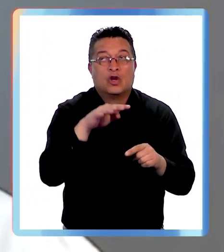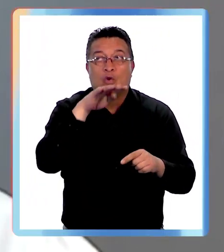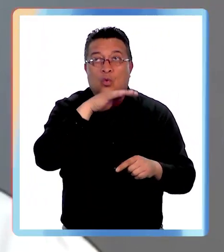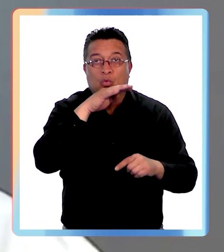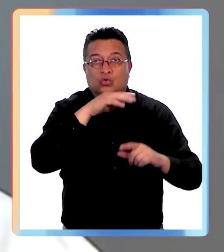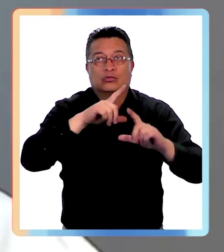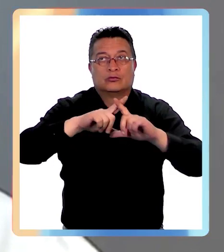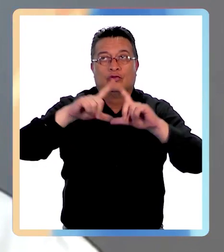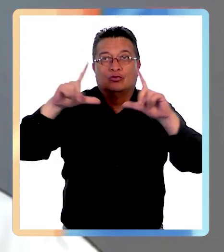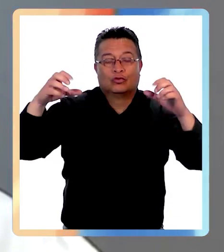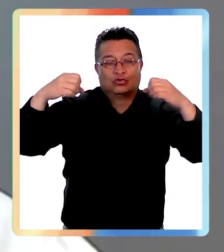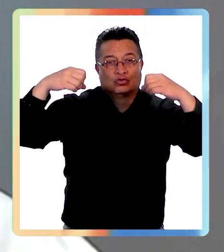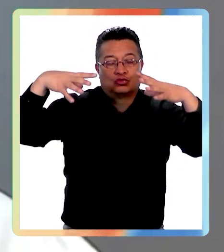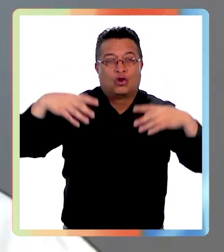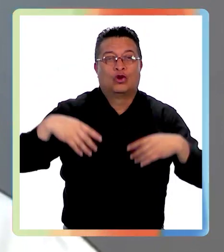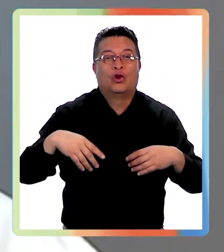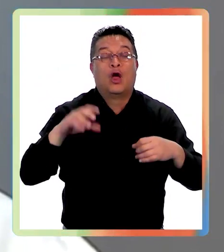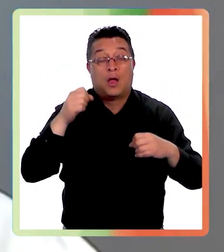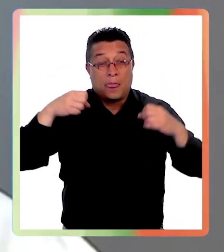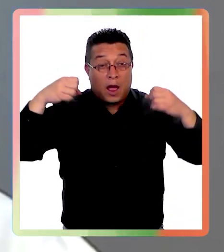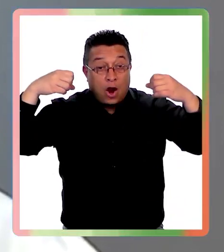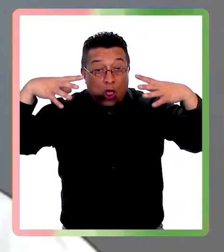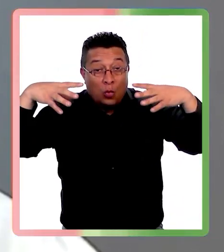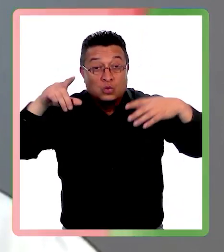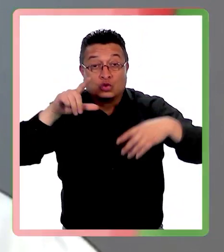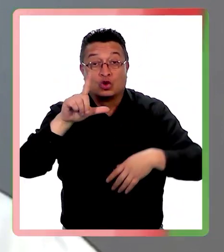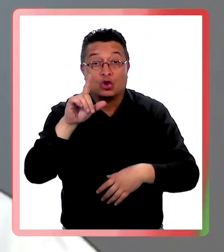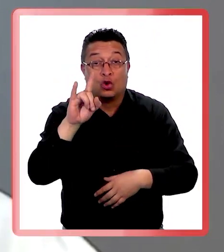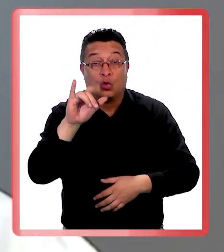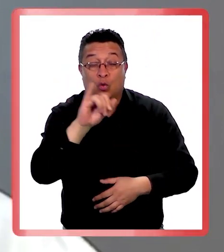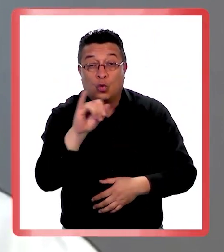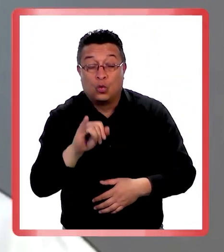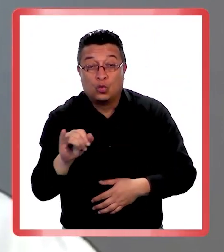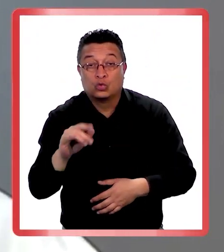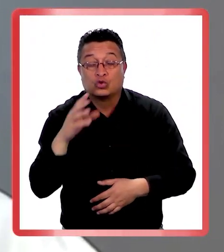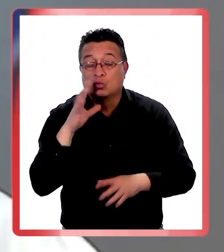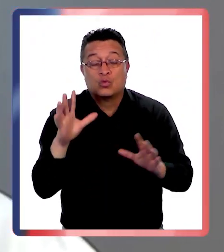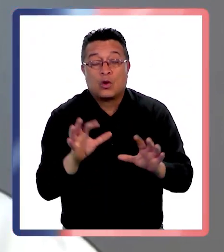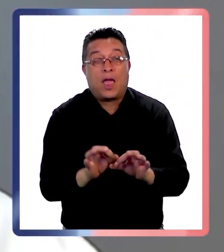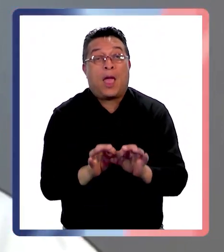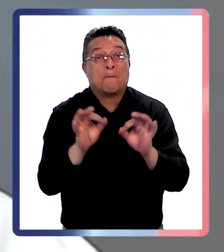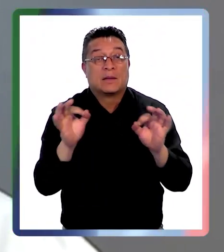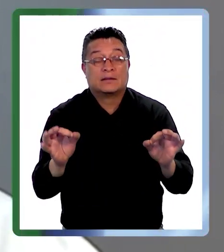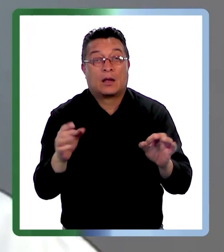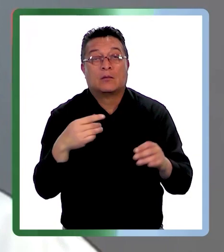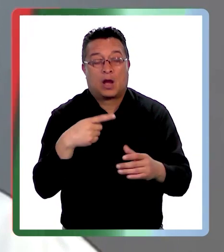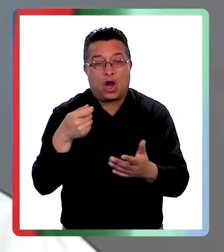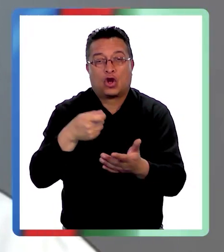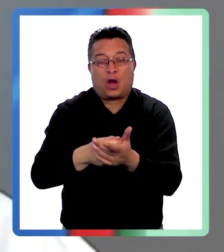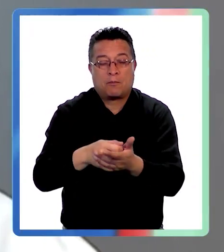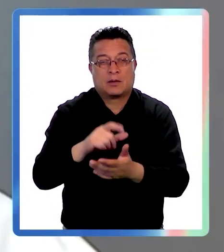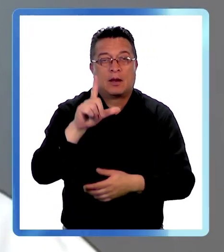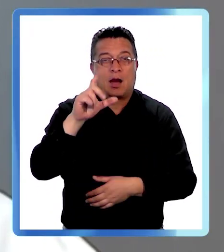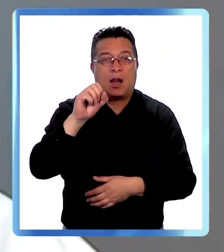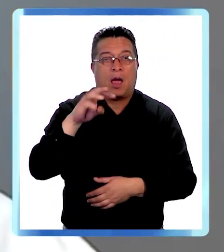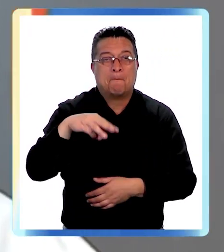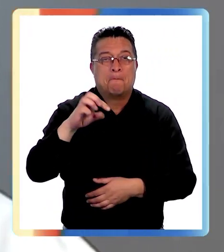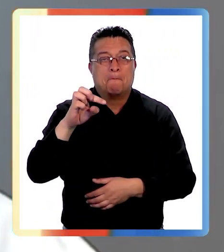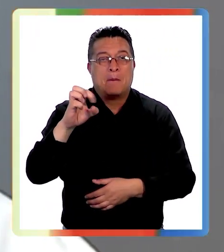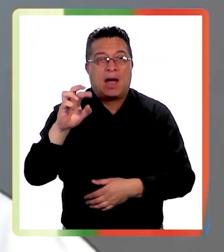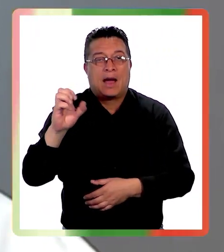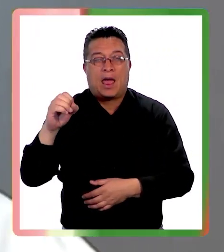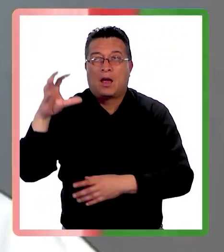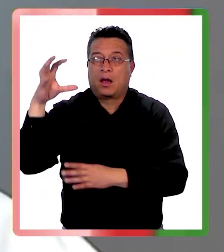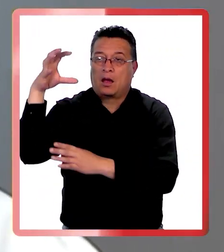luz. Una luz que es un tipo de luz muy particular, se compra una lámpara y esa